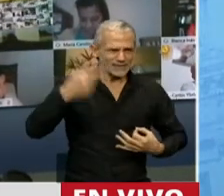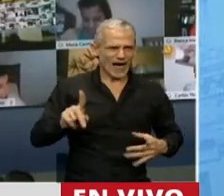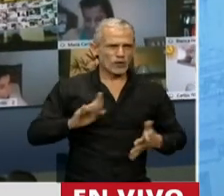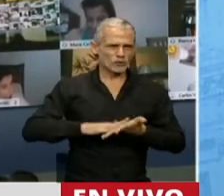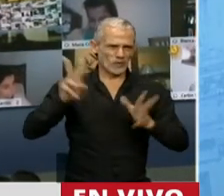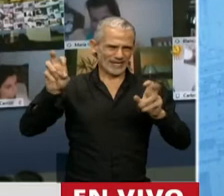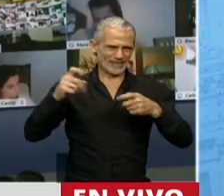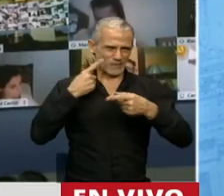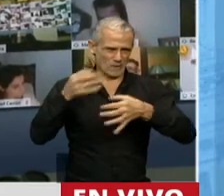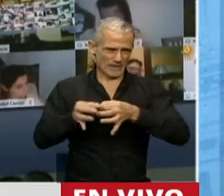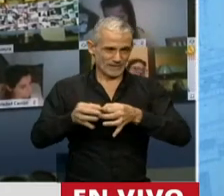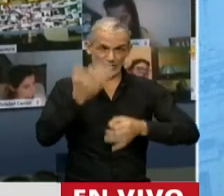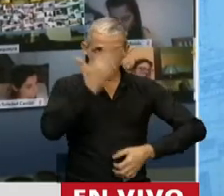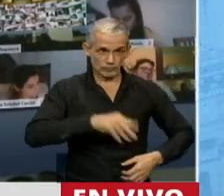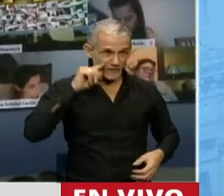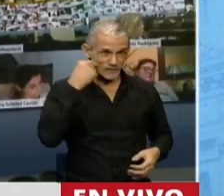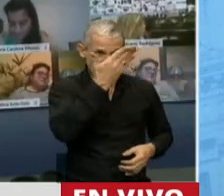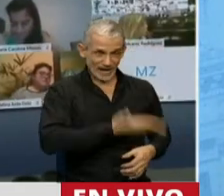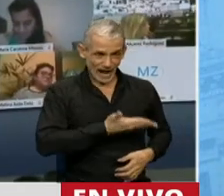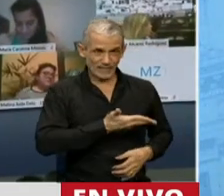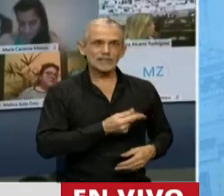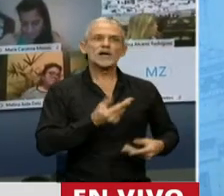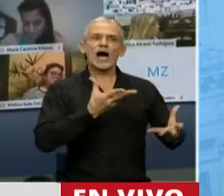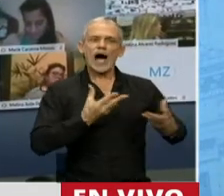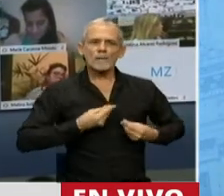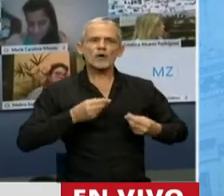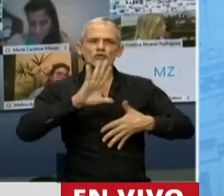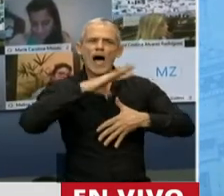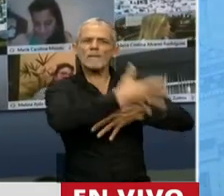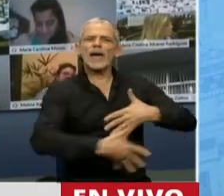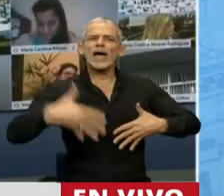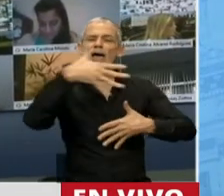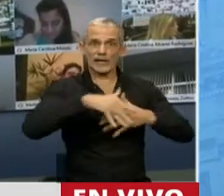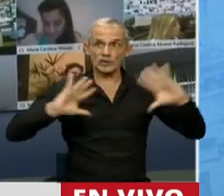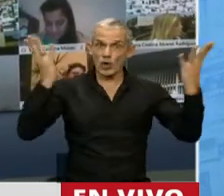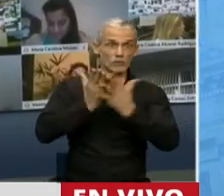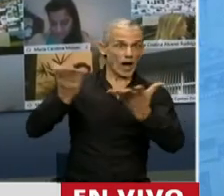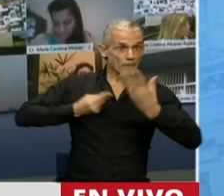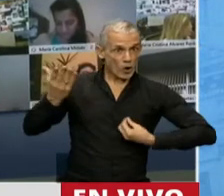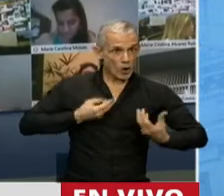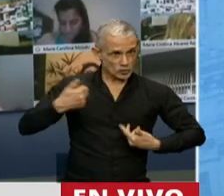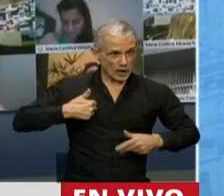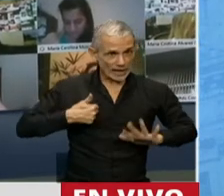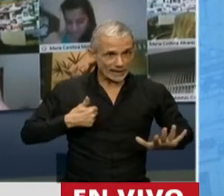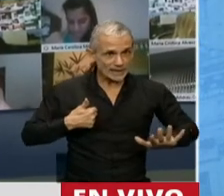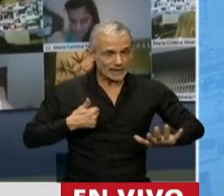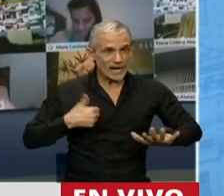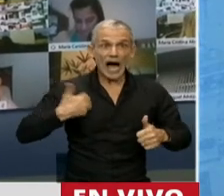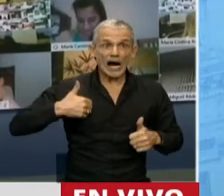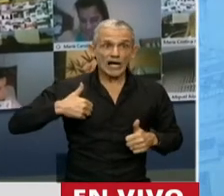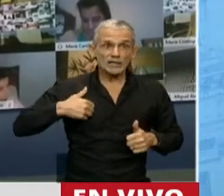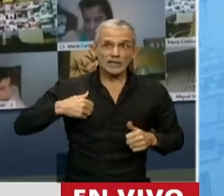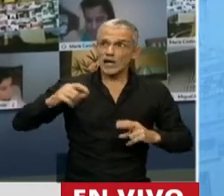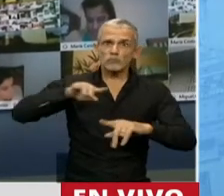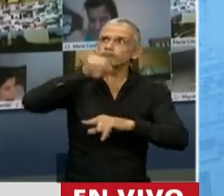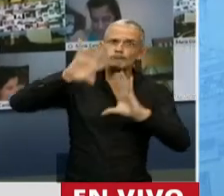Fernández ha hecho hincapié en el apoyo de los pueblos de América Latina y el mundo. La Argentina ha logrado mucho